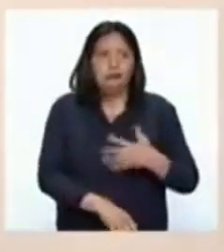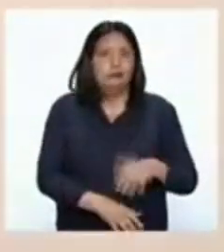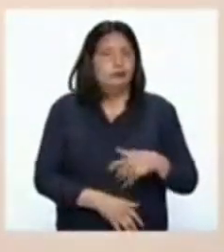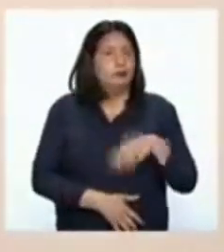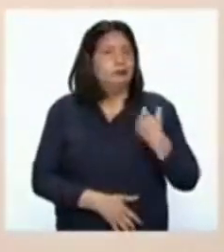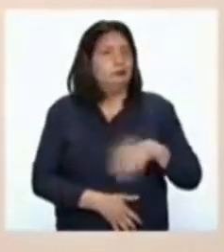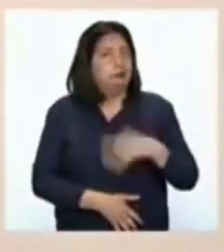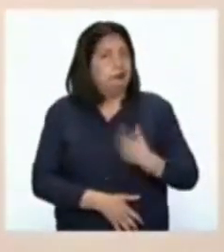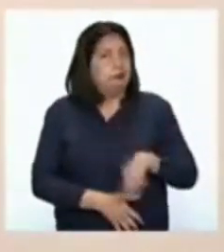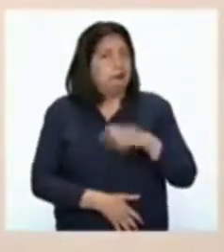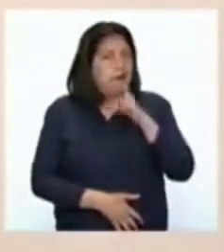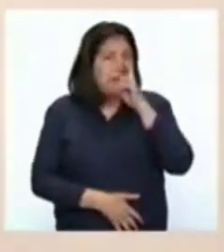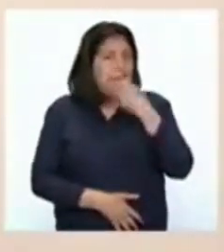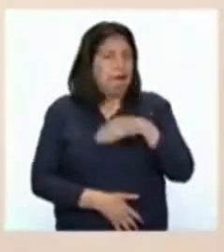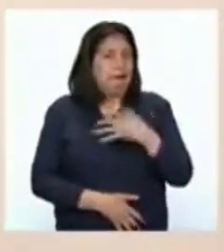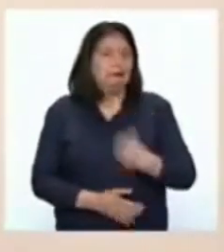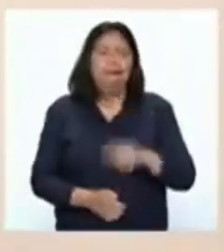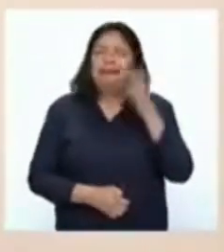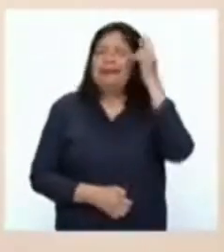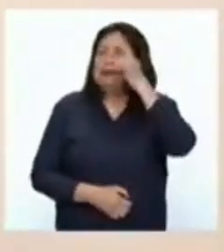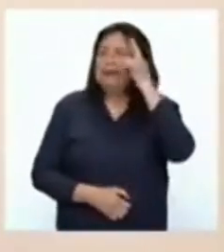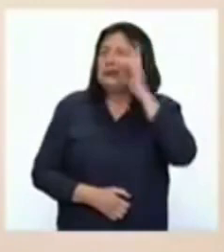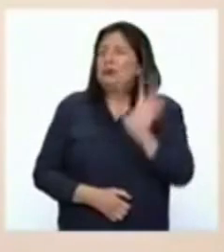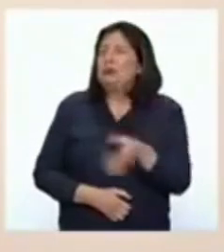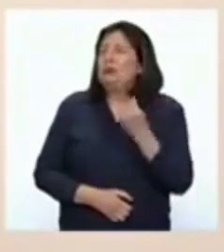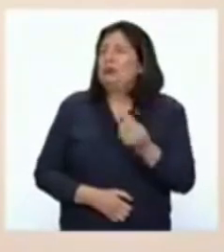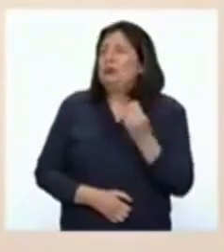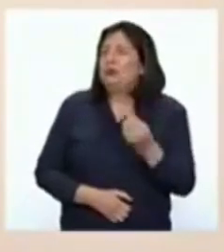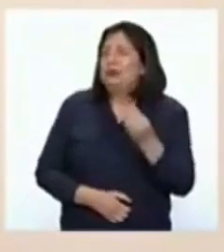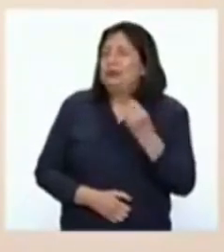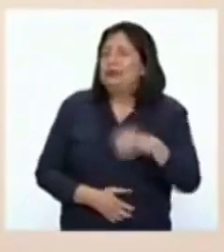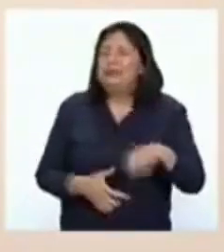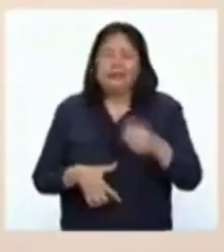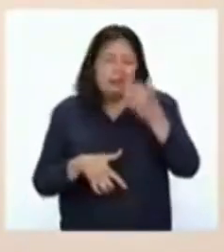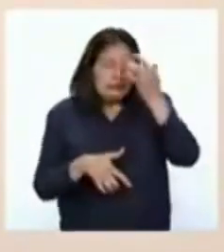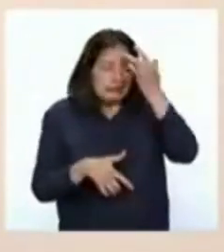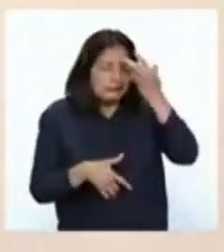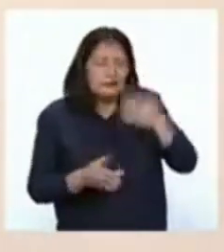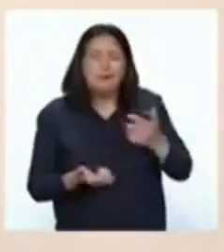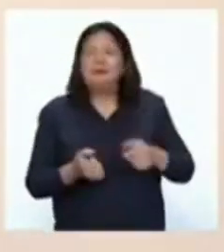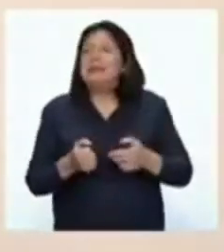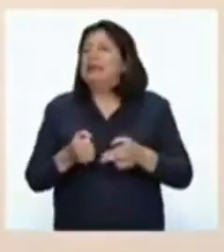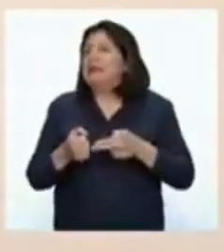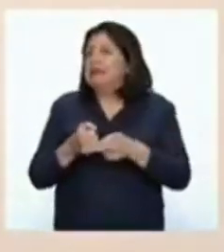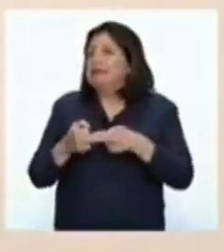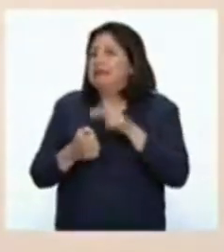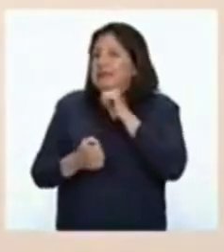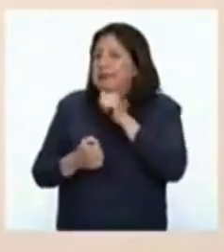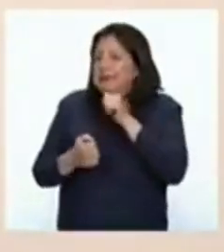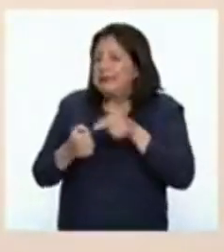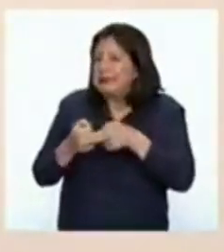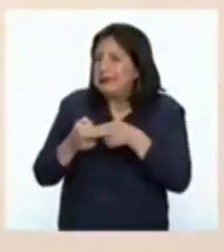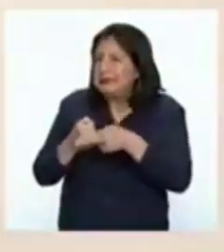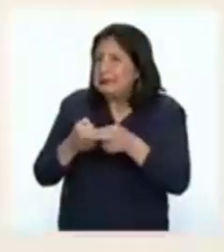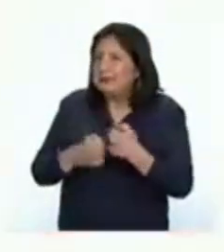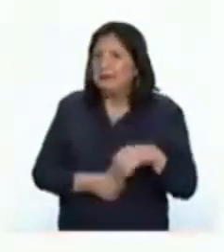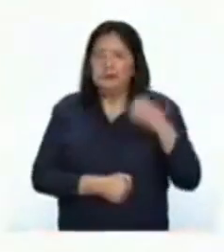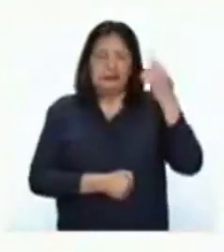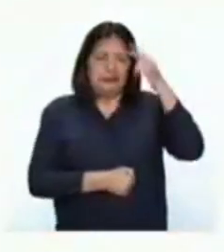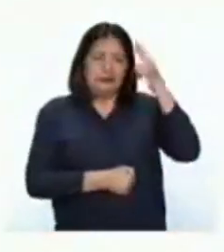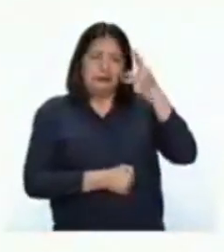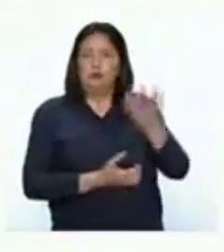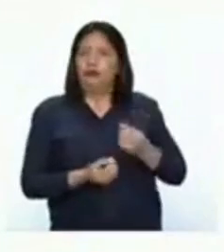Veamos entonces cuáles son las causas por las que se produce la anemia por falta de hierro. La principal causa es